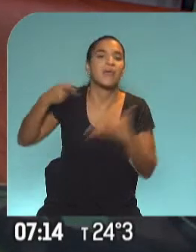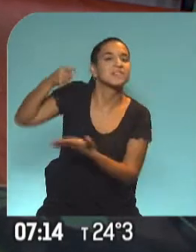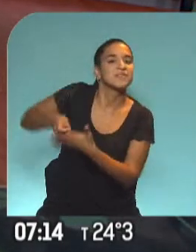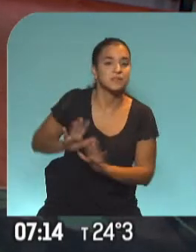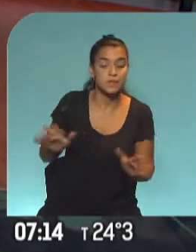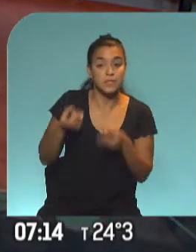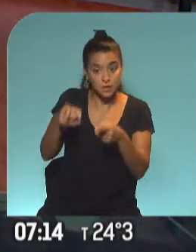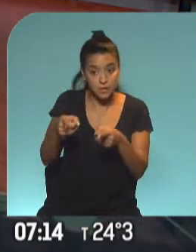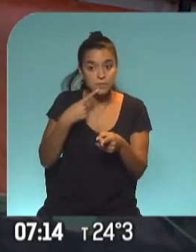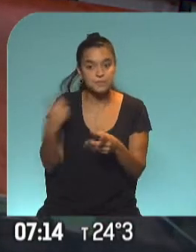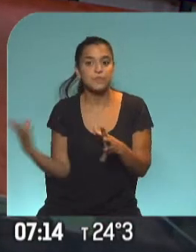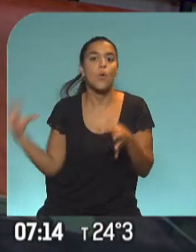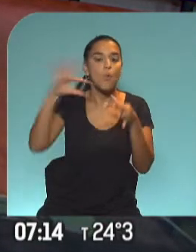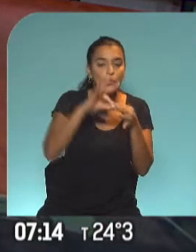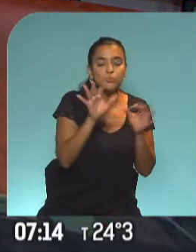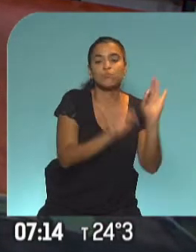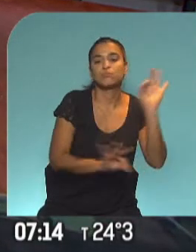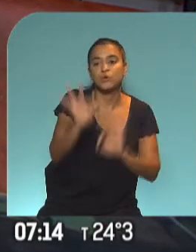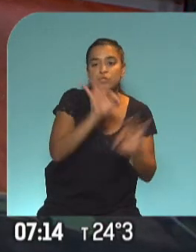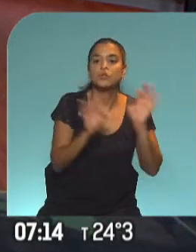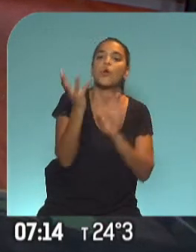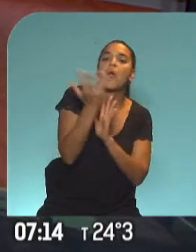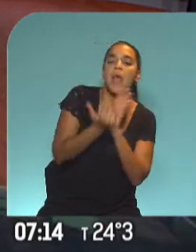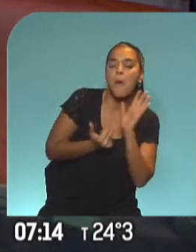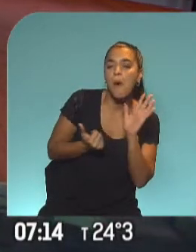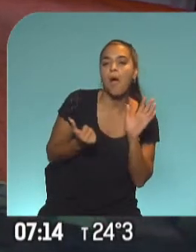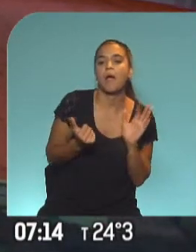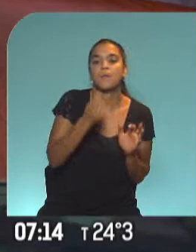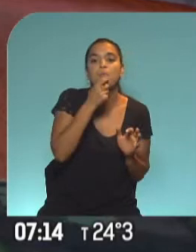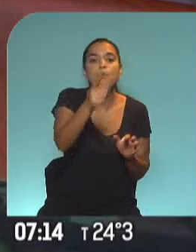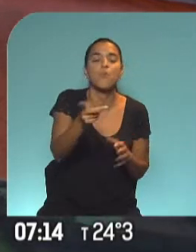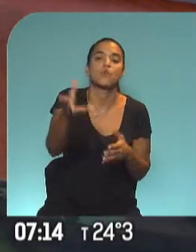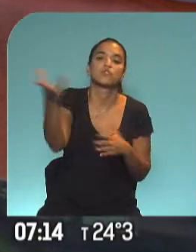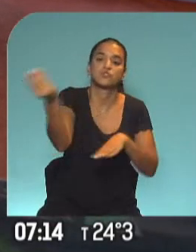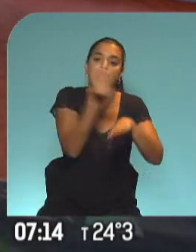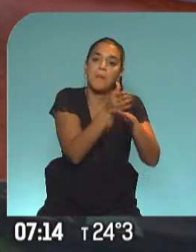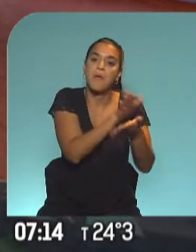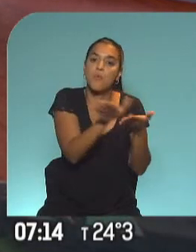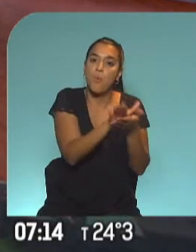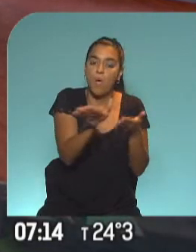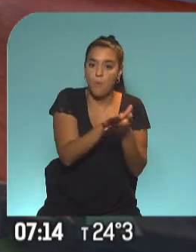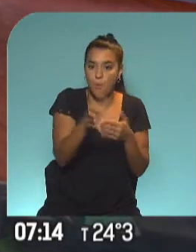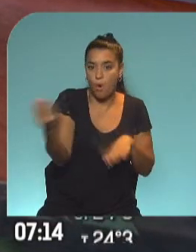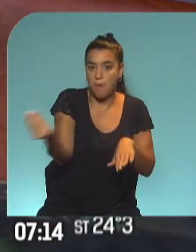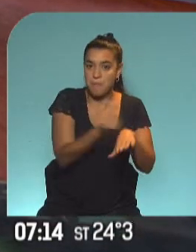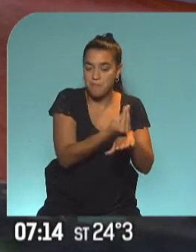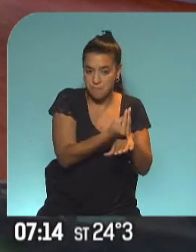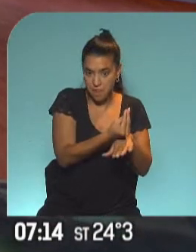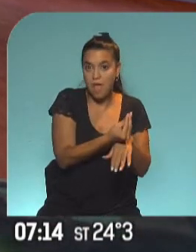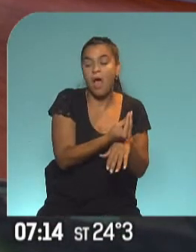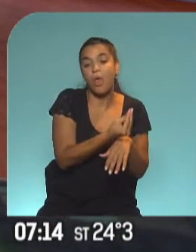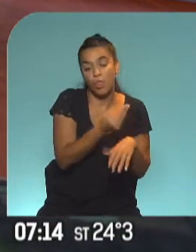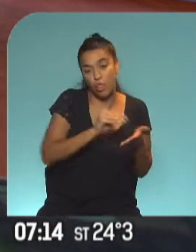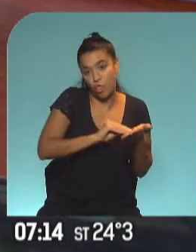que esto venga complementado con un proyecto, no sé, de rebaja a si contratás empleados, por ejemplo. Así que esto es un poco el